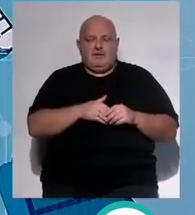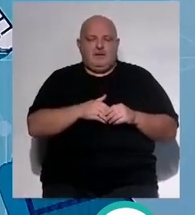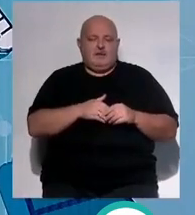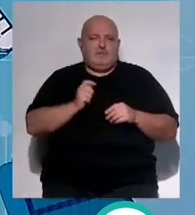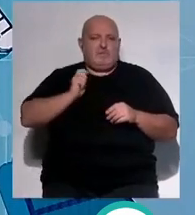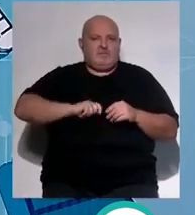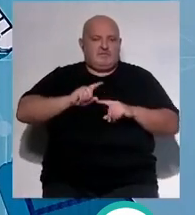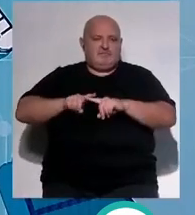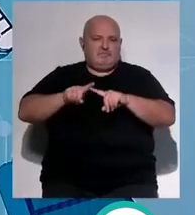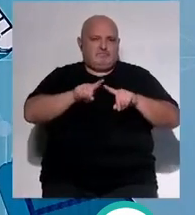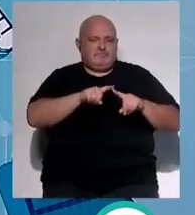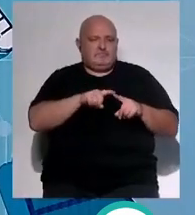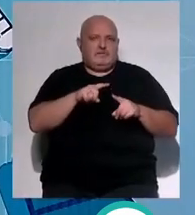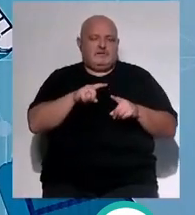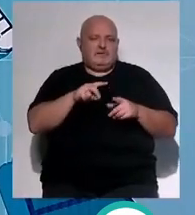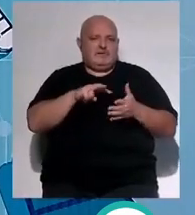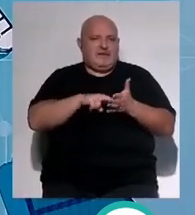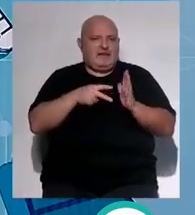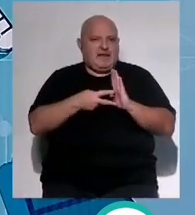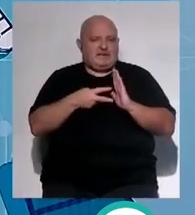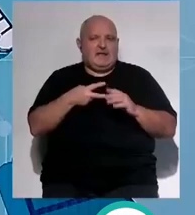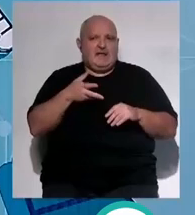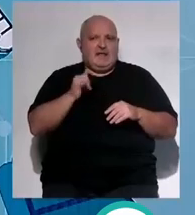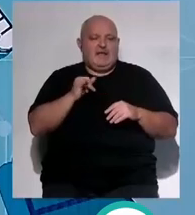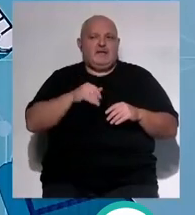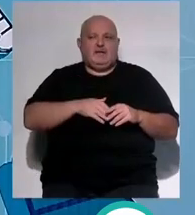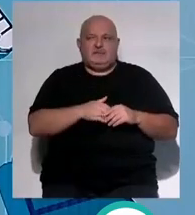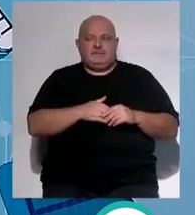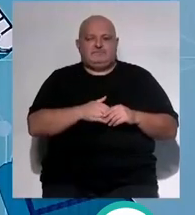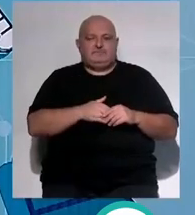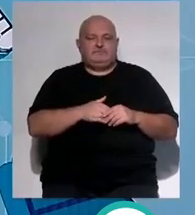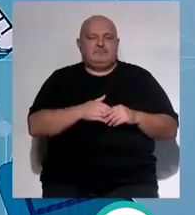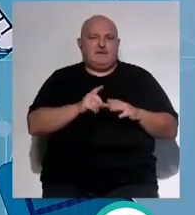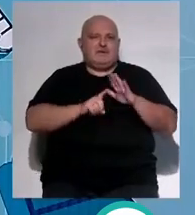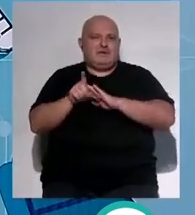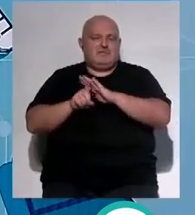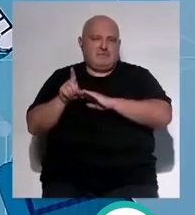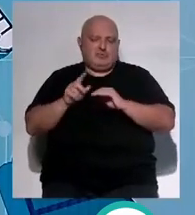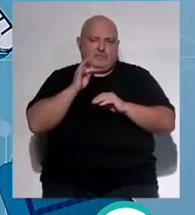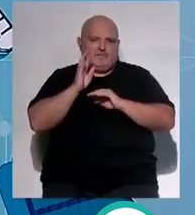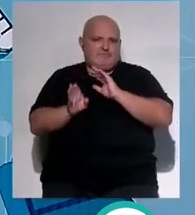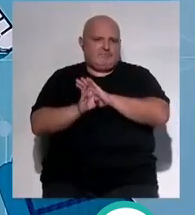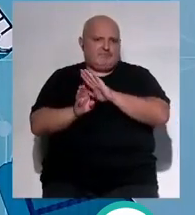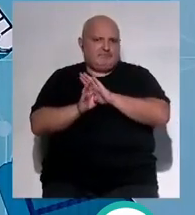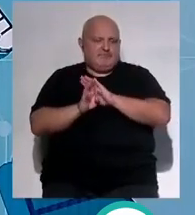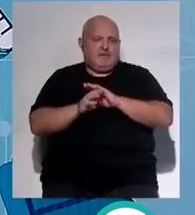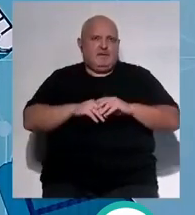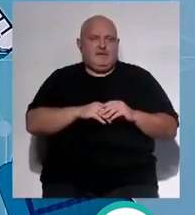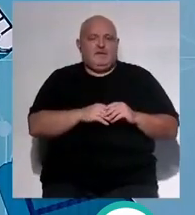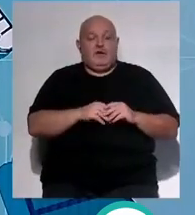por profesionales cada una de las técnicas que abarca la unidad y sigue en desarrollo de hecho